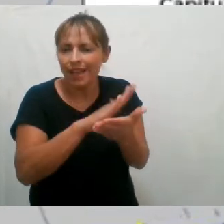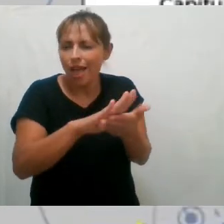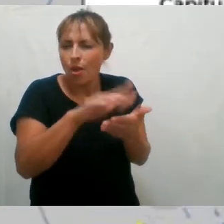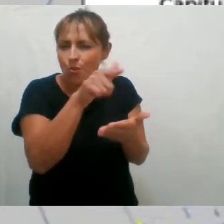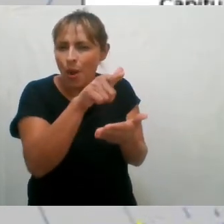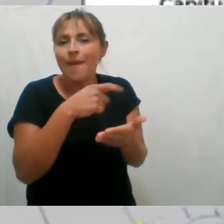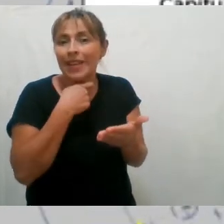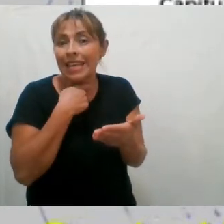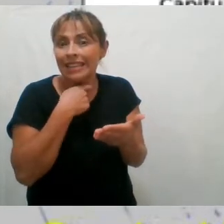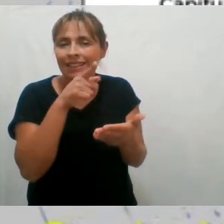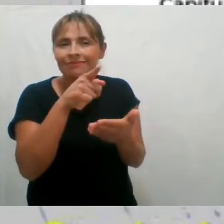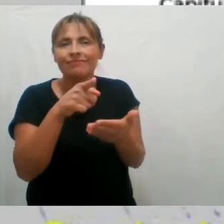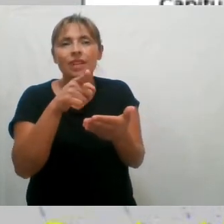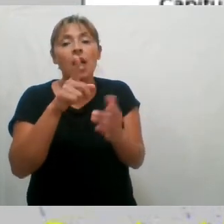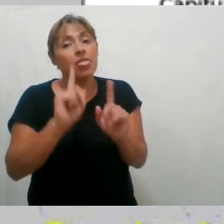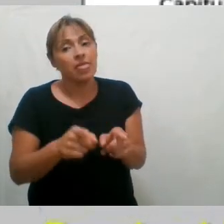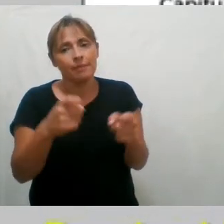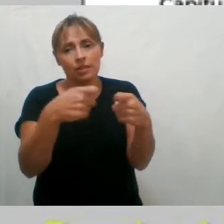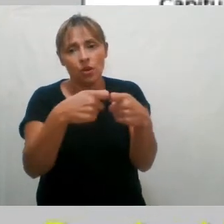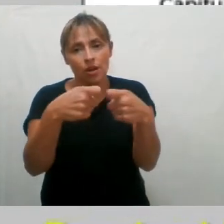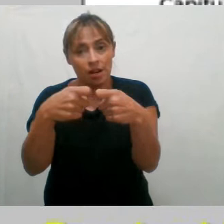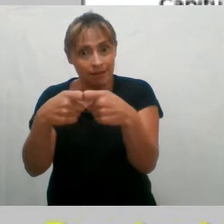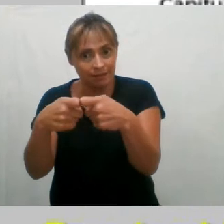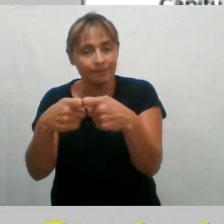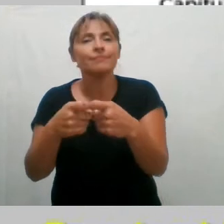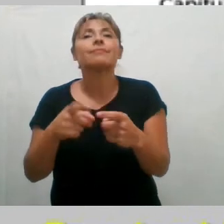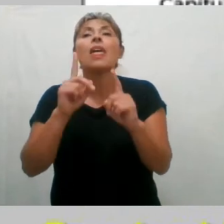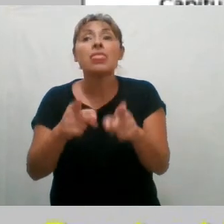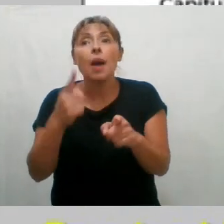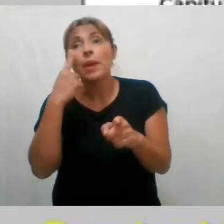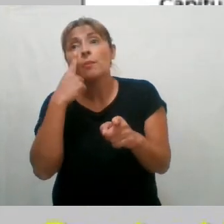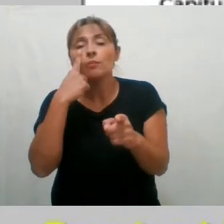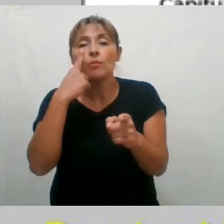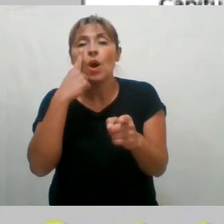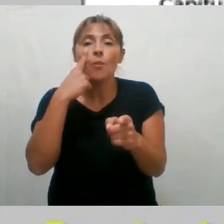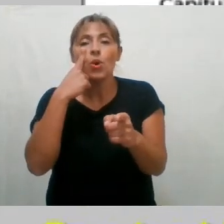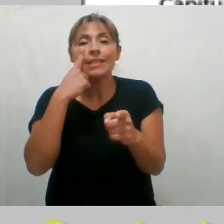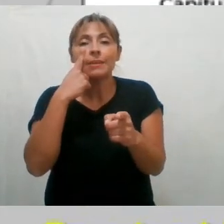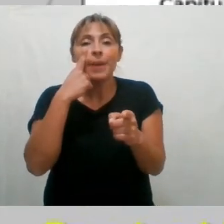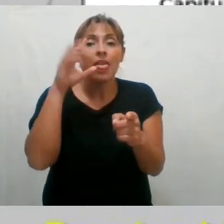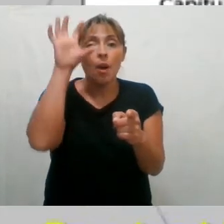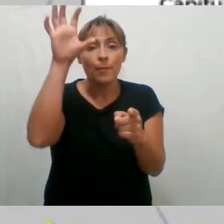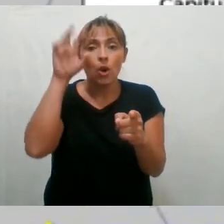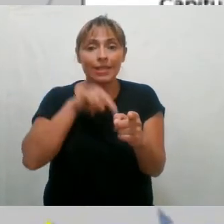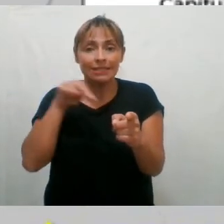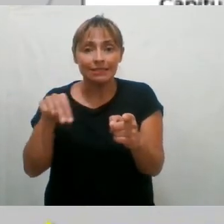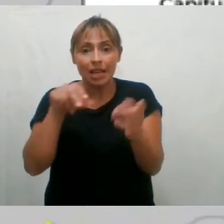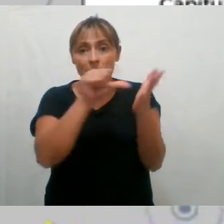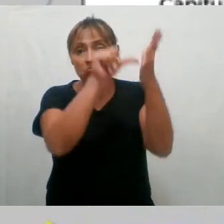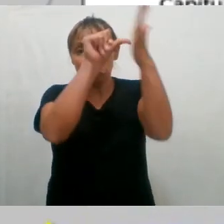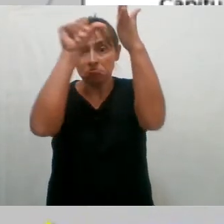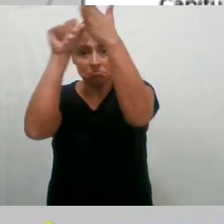tienen algún tipo de proyecto, pero también para las organizaciones de la sociedad civil y también para los gobiernos locales, porque es una manera de empezar a